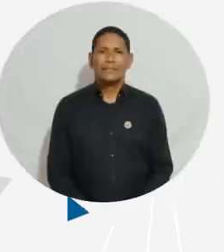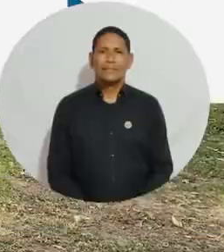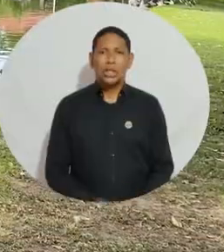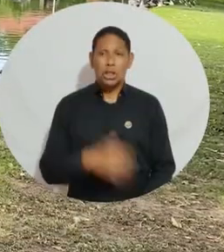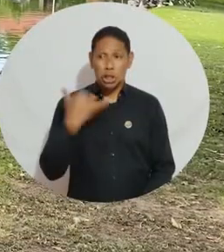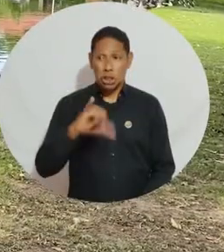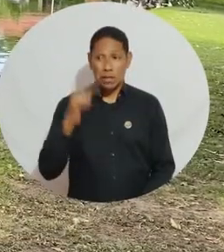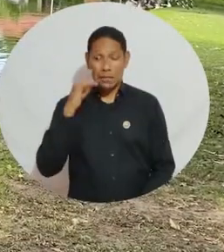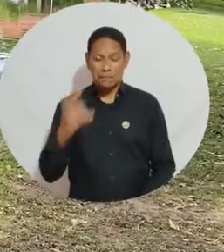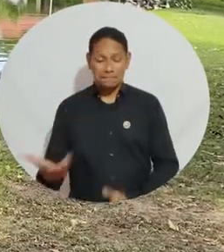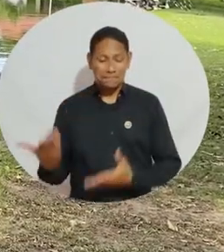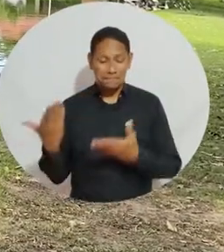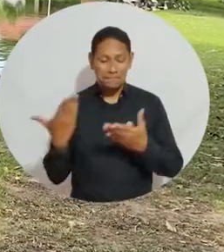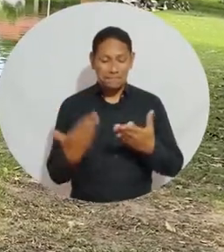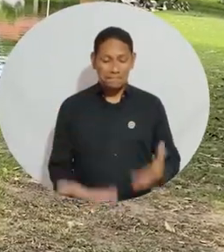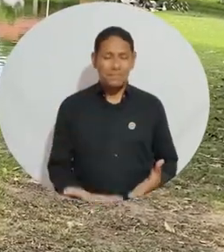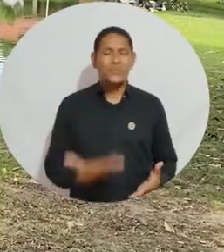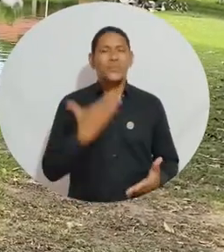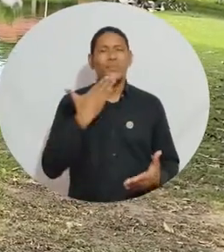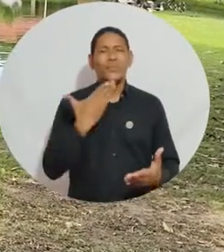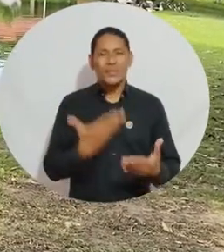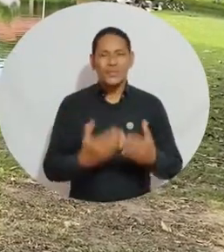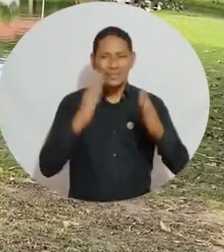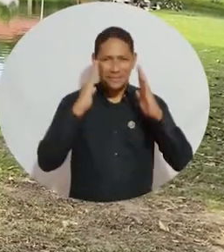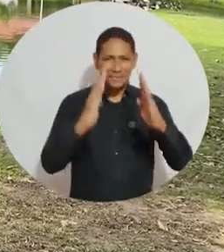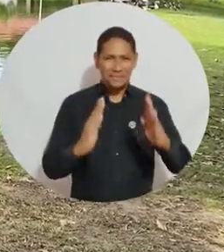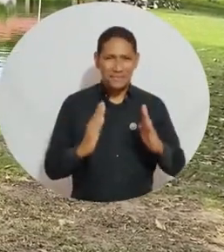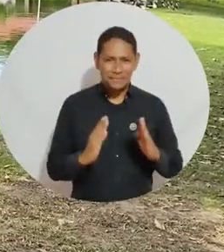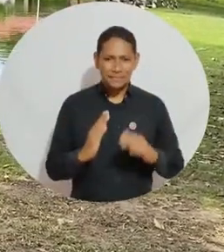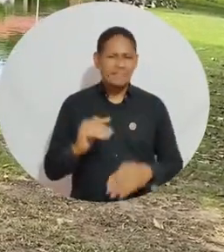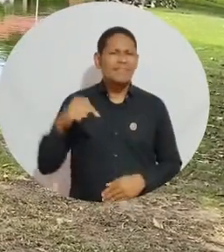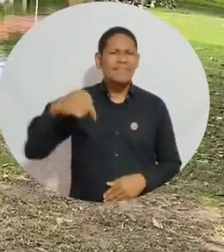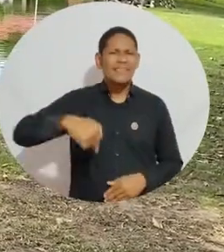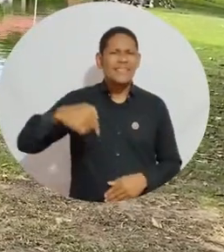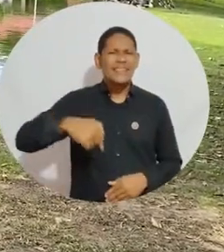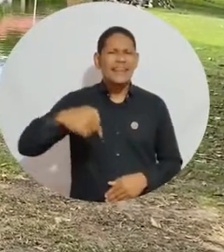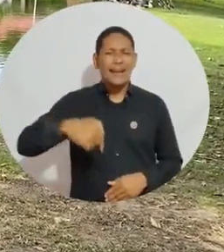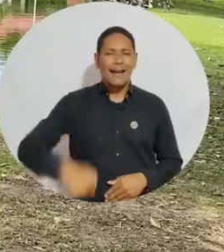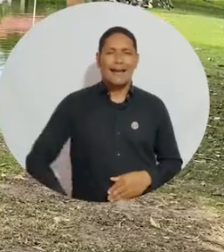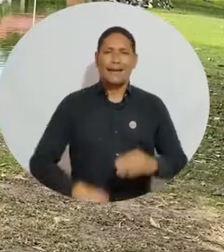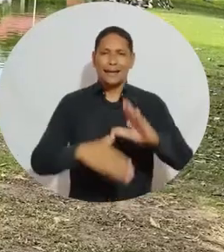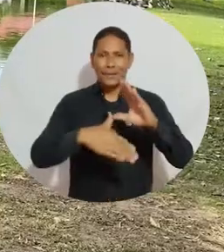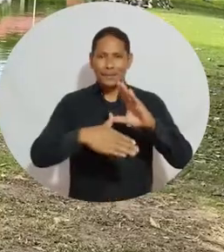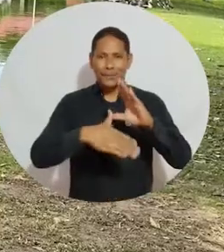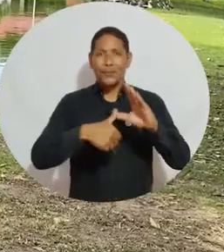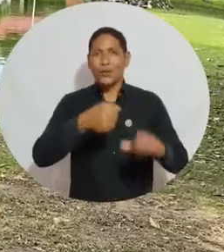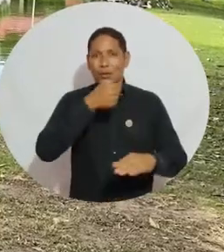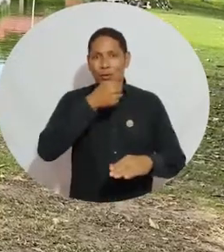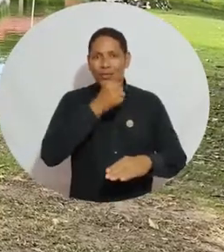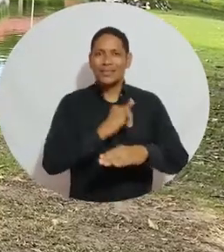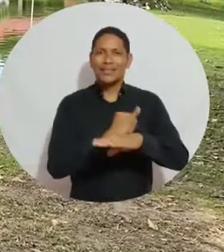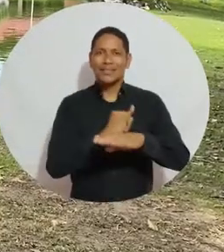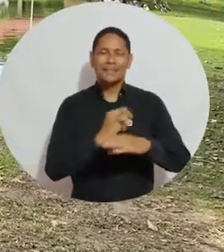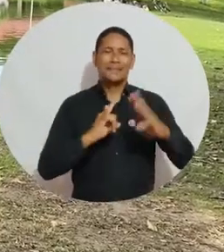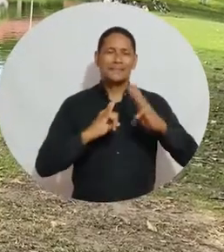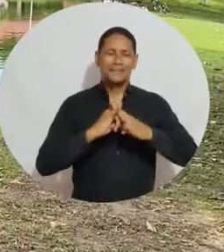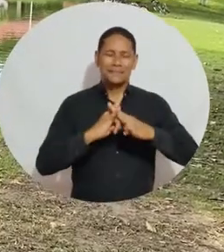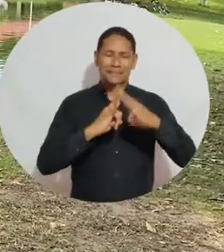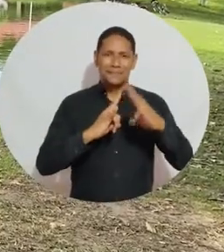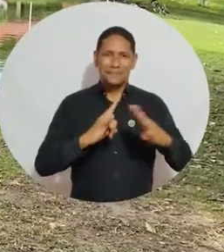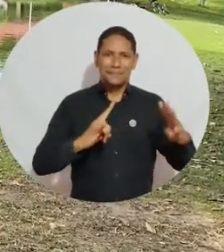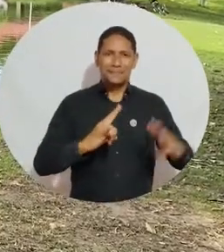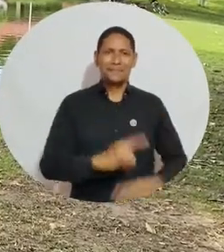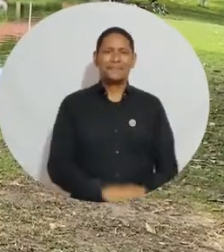Ya estamos de vuelta con ustedes. Gracias por su sintonía. Están viendo el Campus TV, programa institucional de la